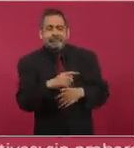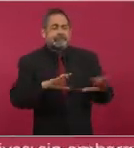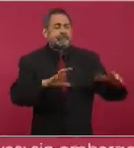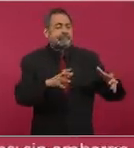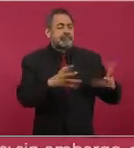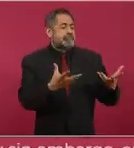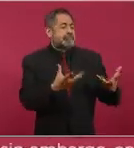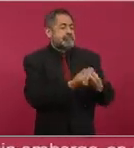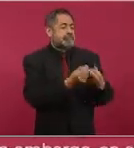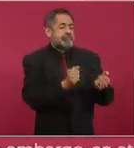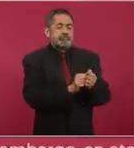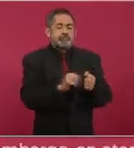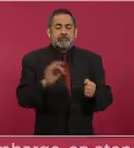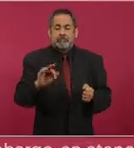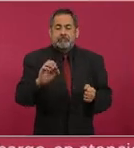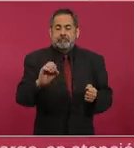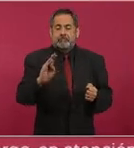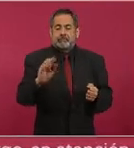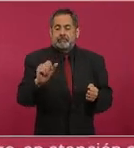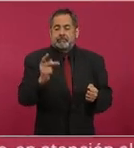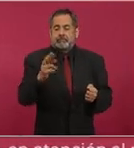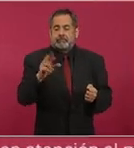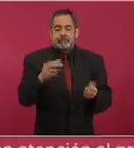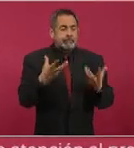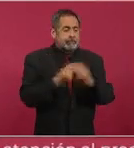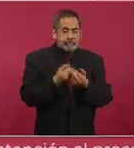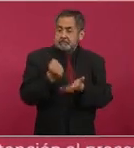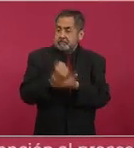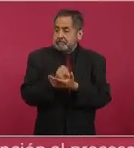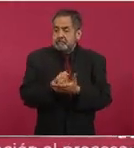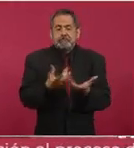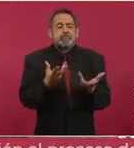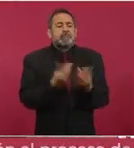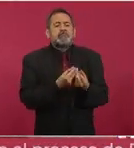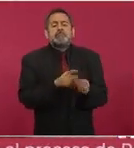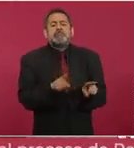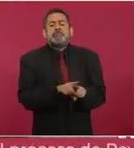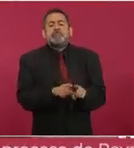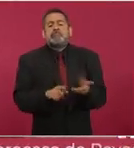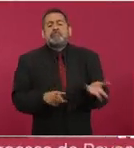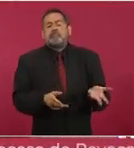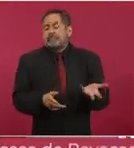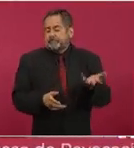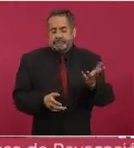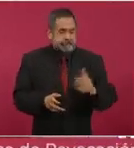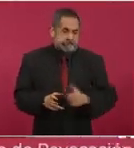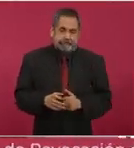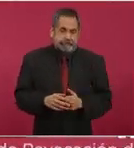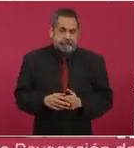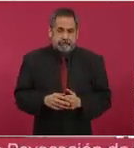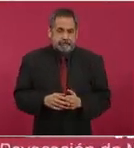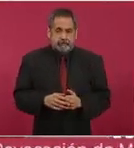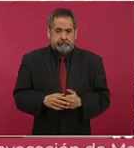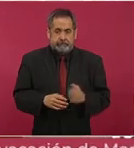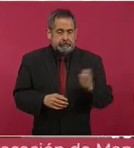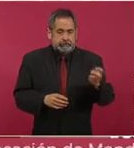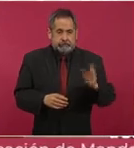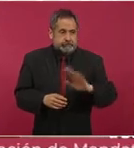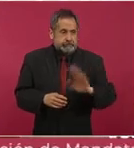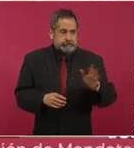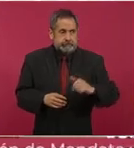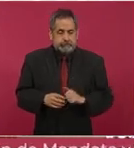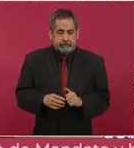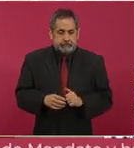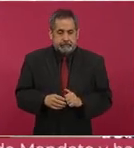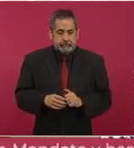y eso es